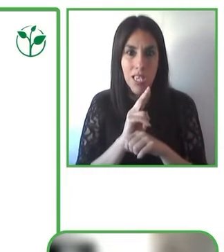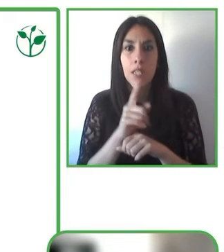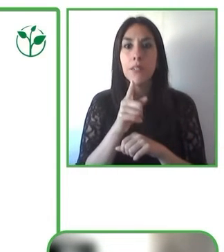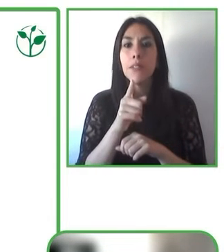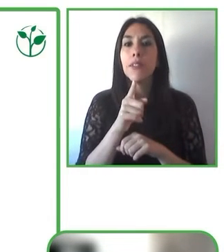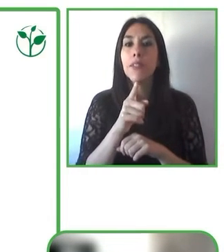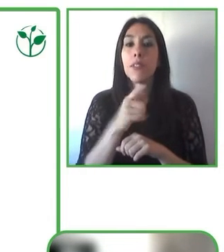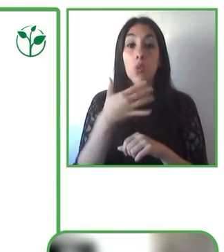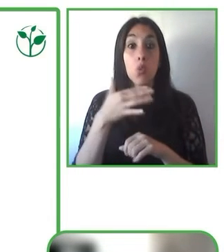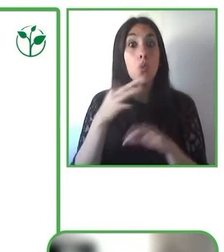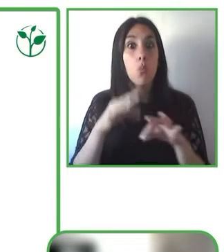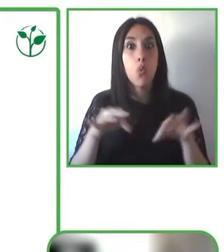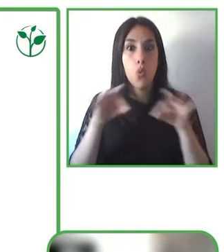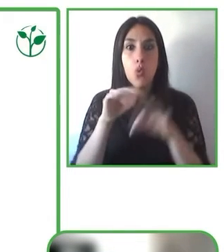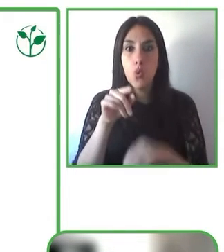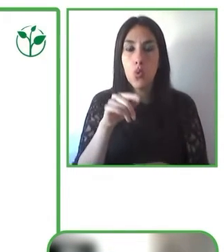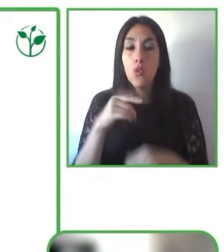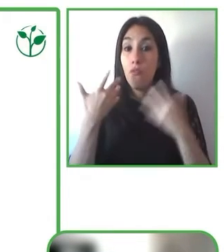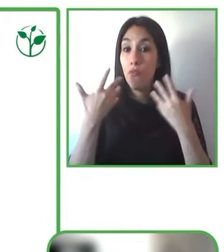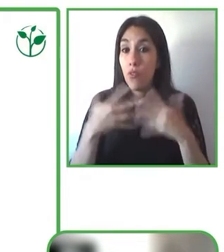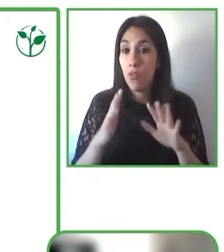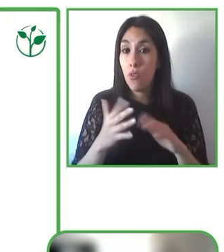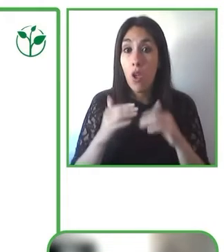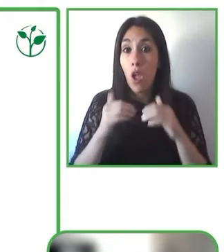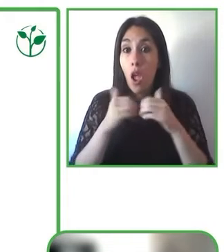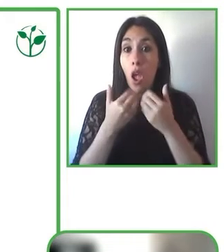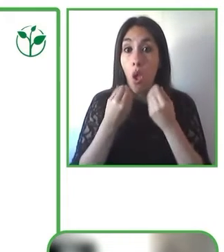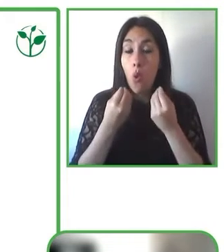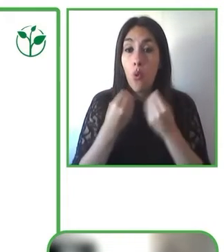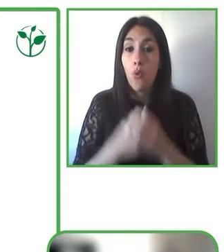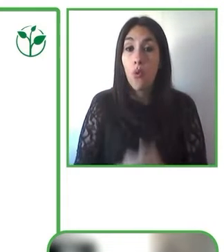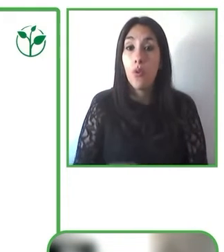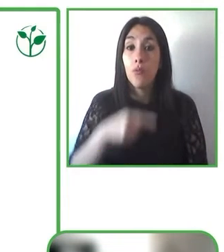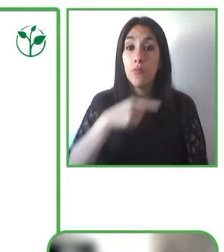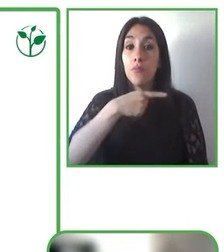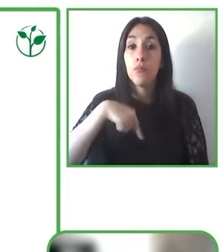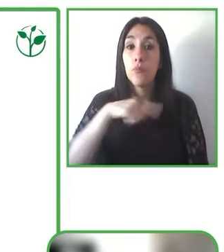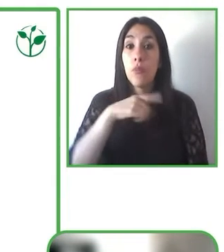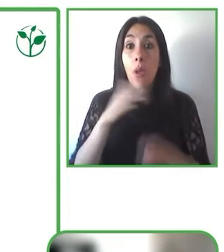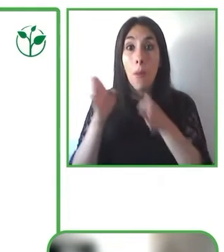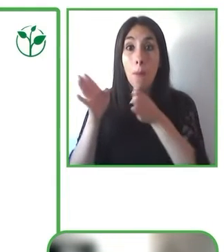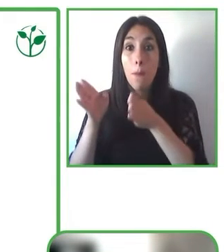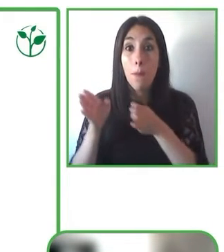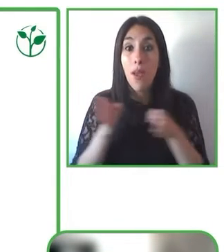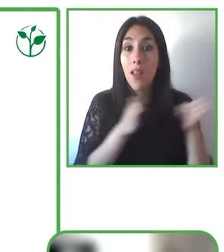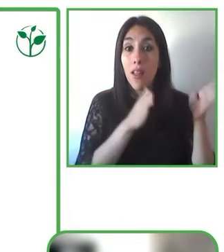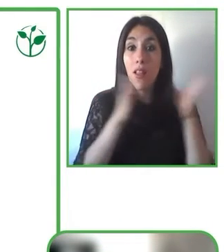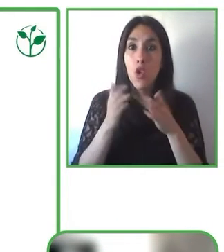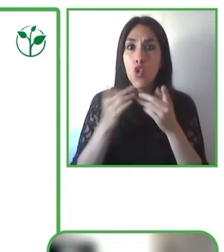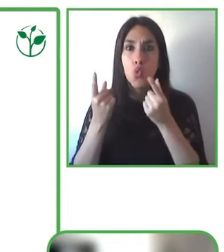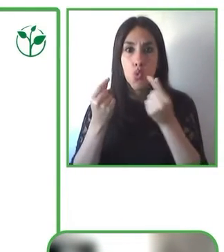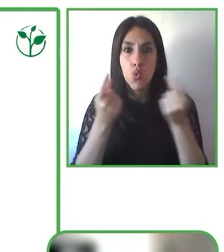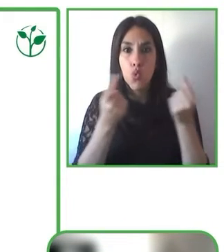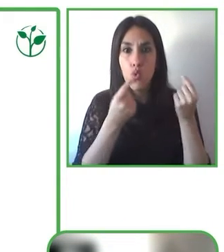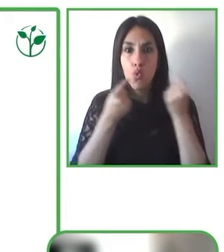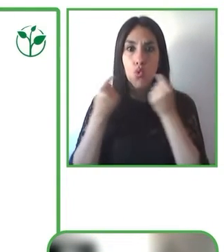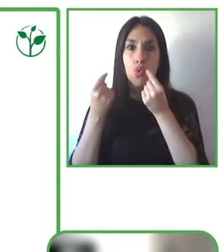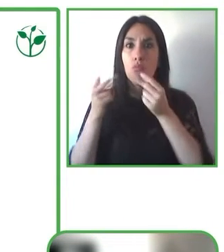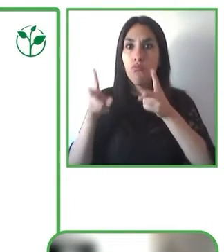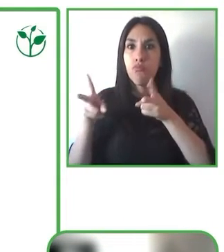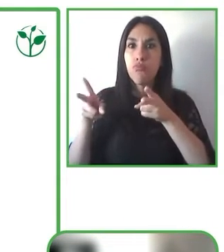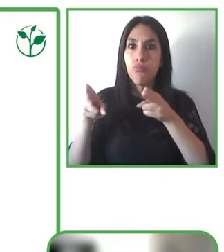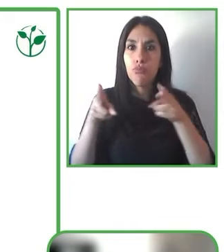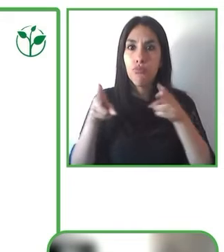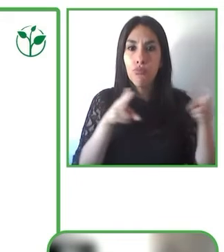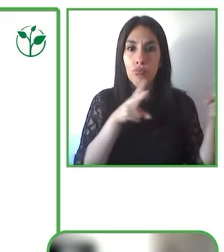hemos producido varios videos que muestran cómo se puede utilizar,